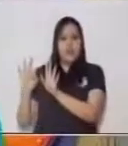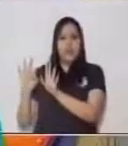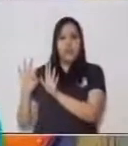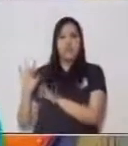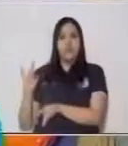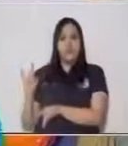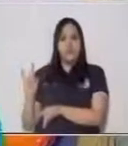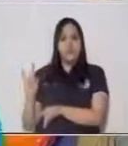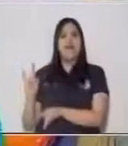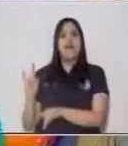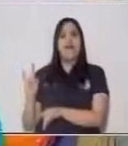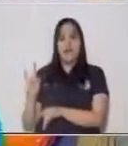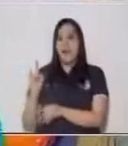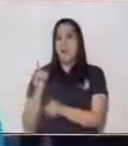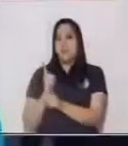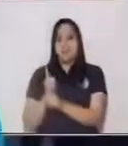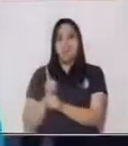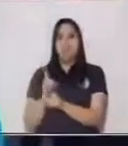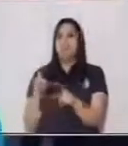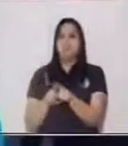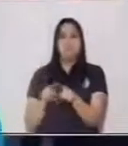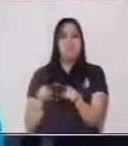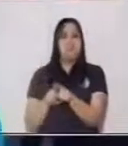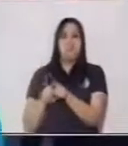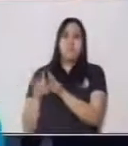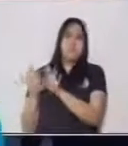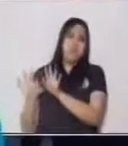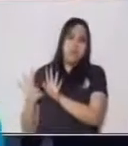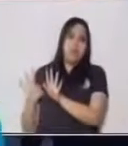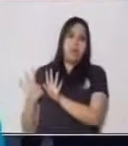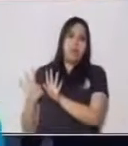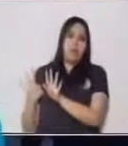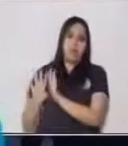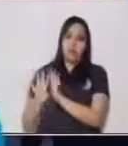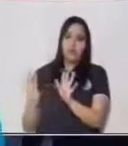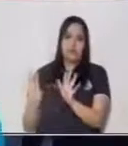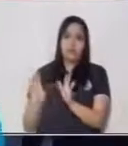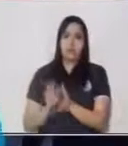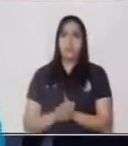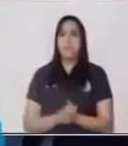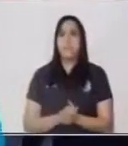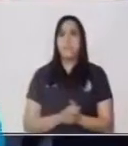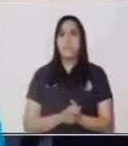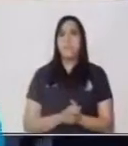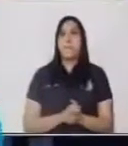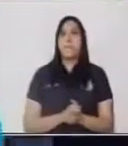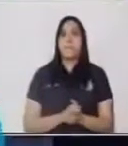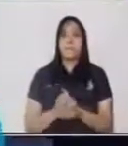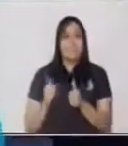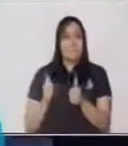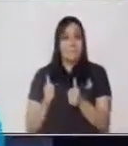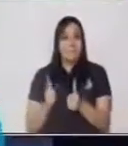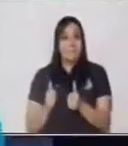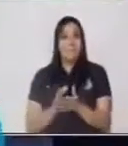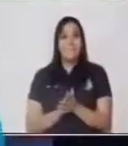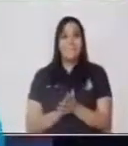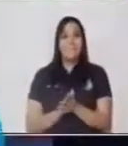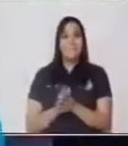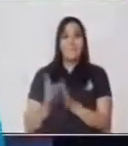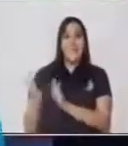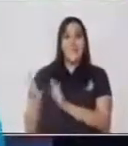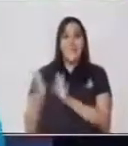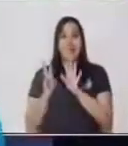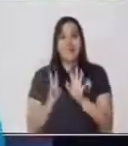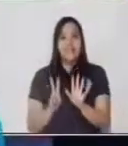Exacto. Sería el valor 8. Muy bien. El 7